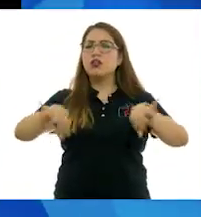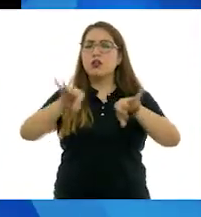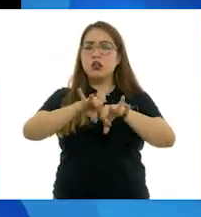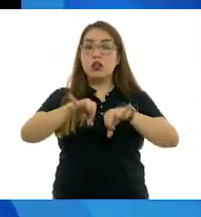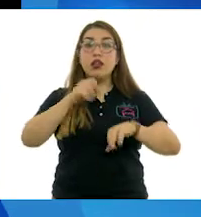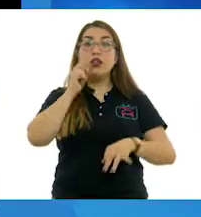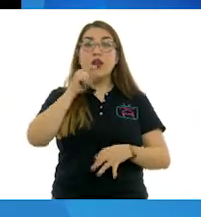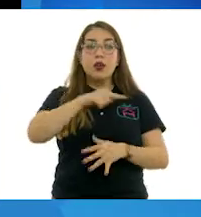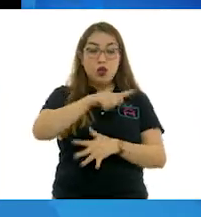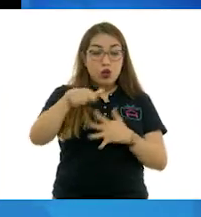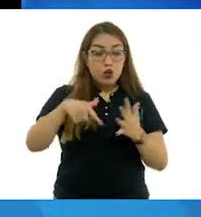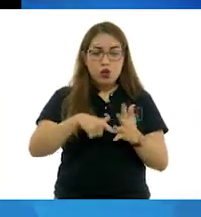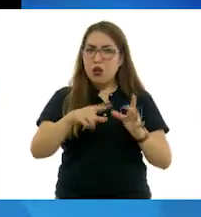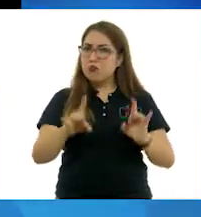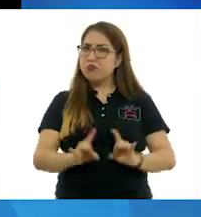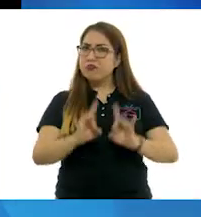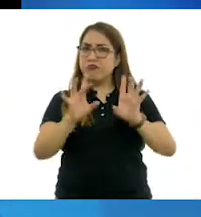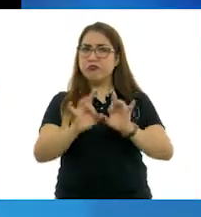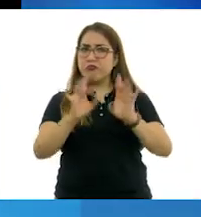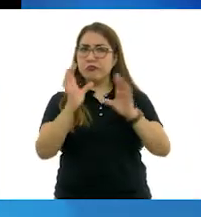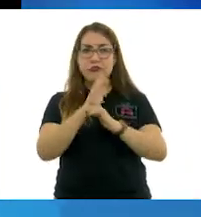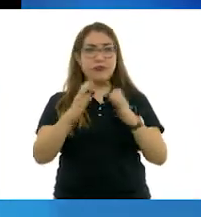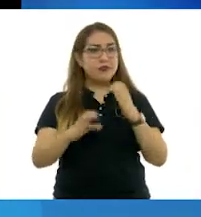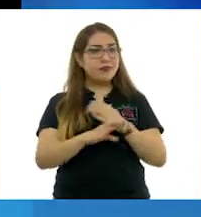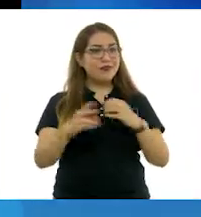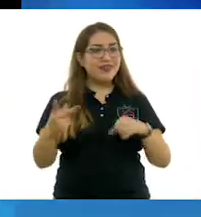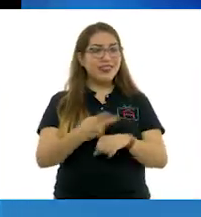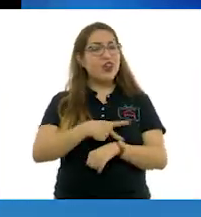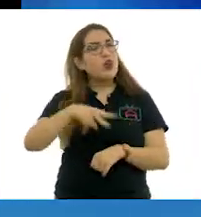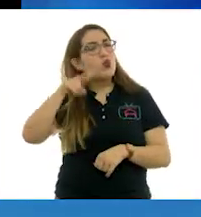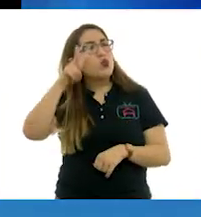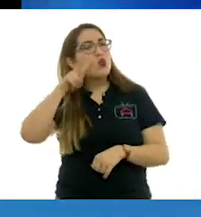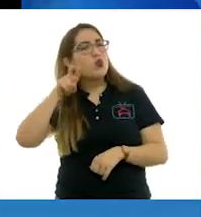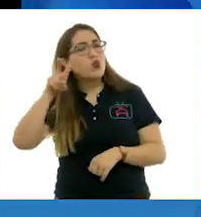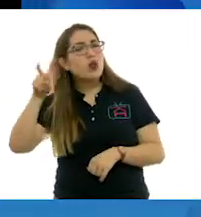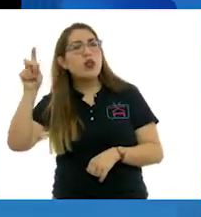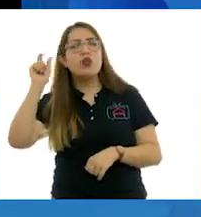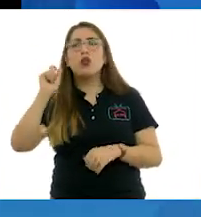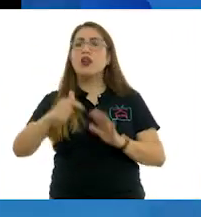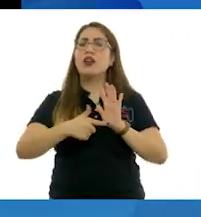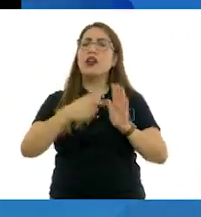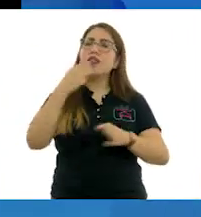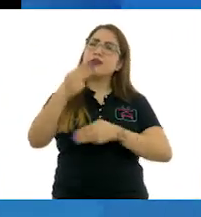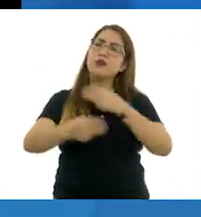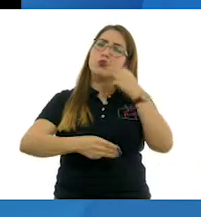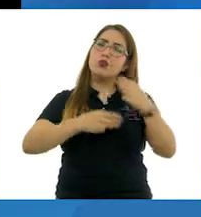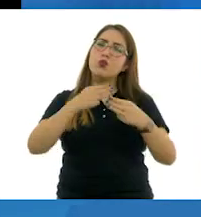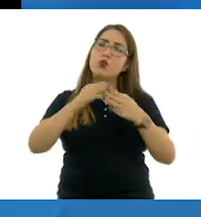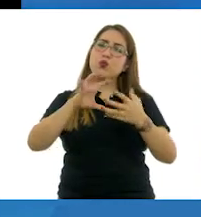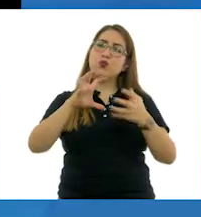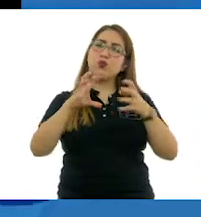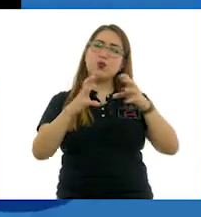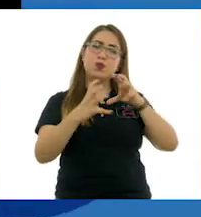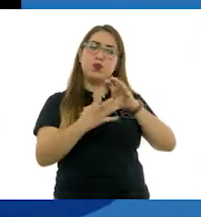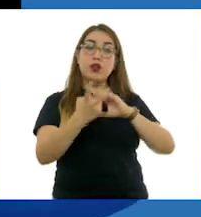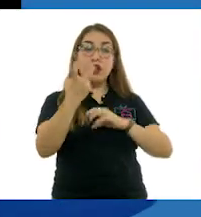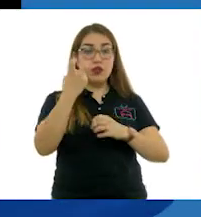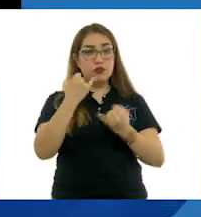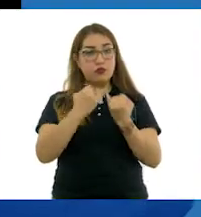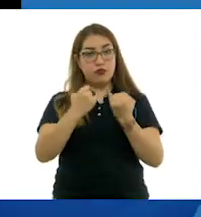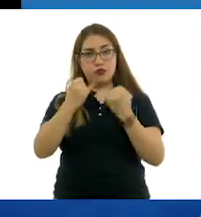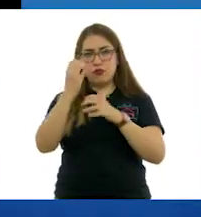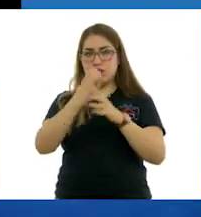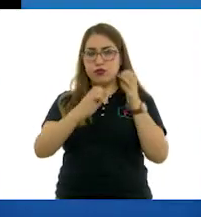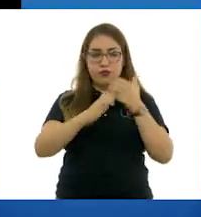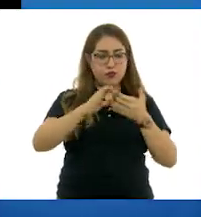lugar de las apariciones instantáneas. El sueño es el mundo, y el mundo es la señora de todas las metamorfosis.